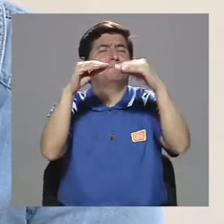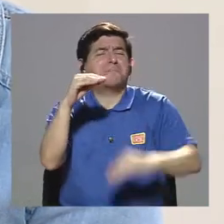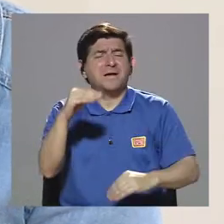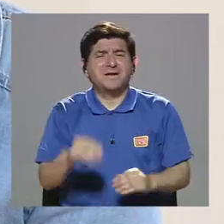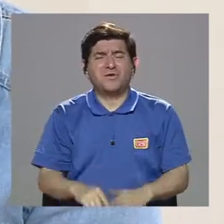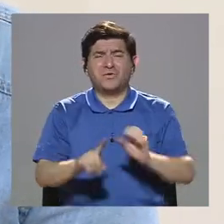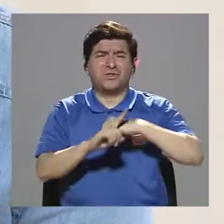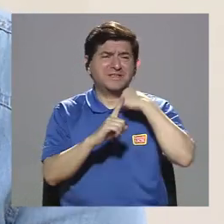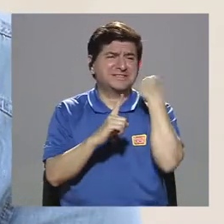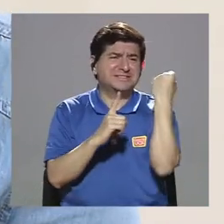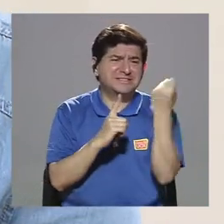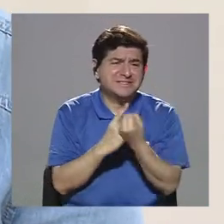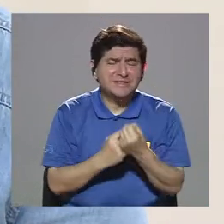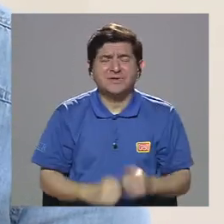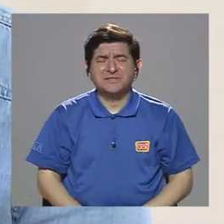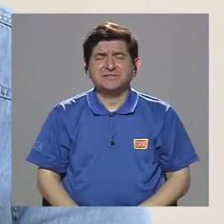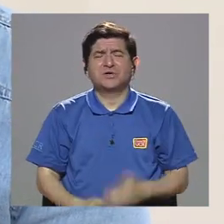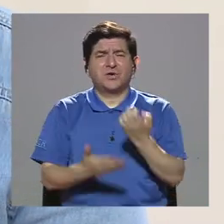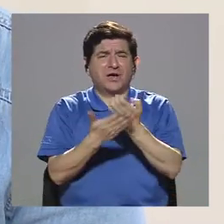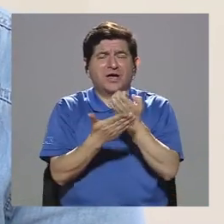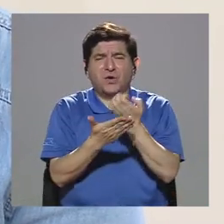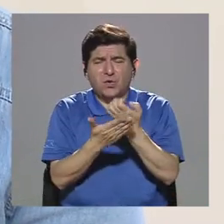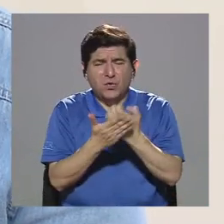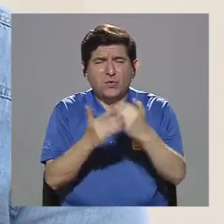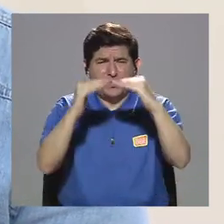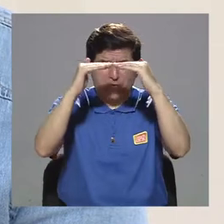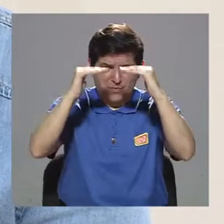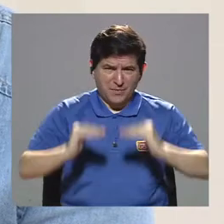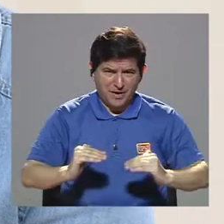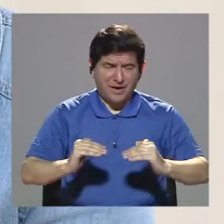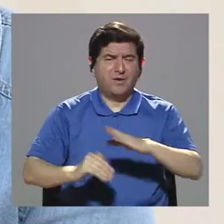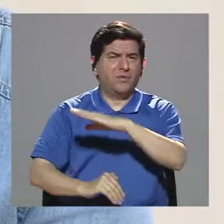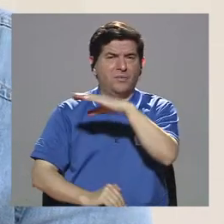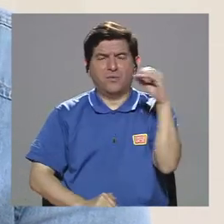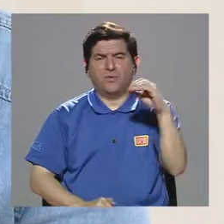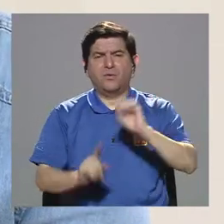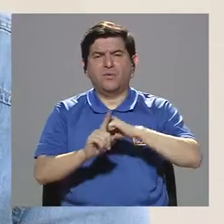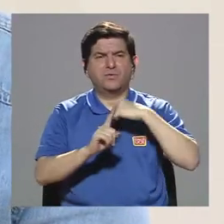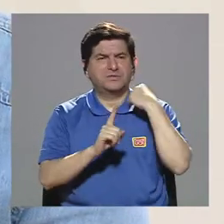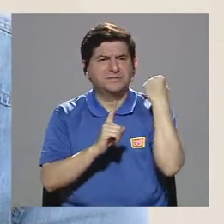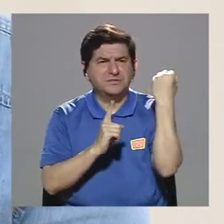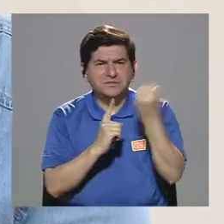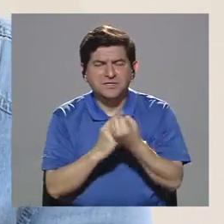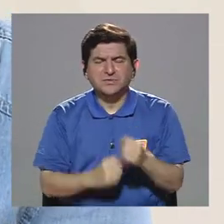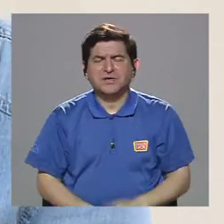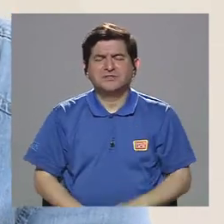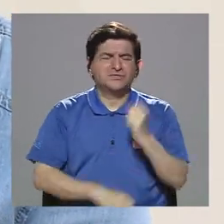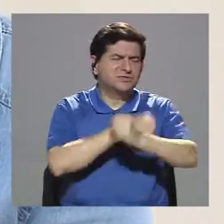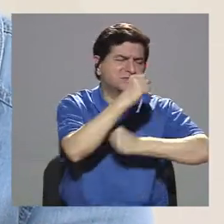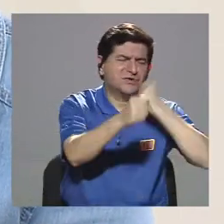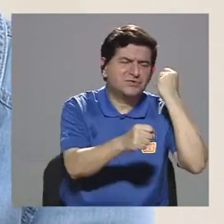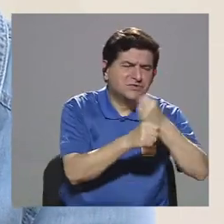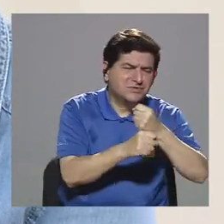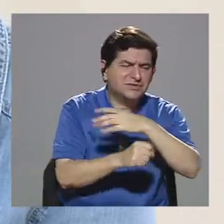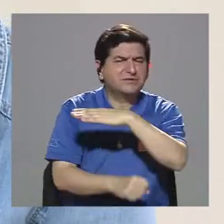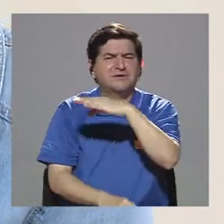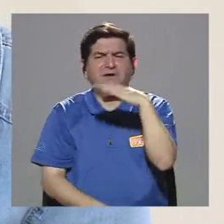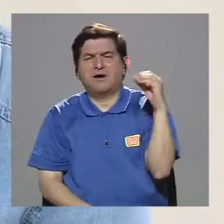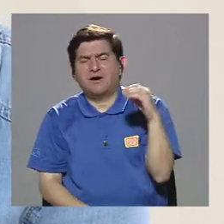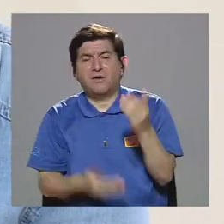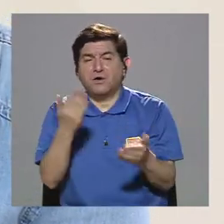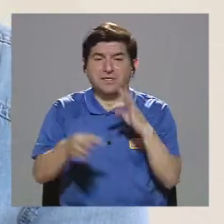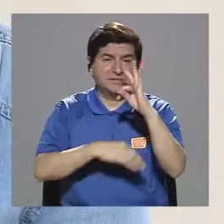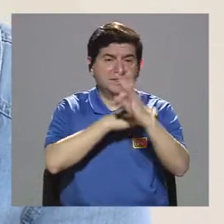condiciones de estratos socioeconómicos o bien por sus condiciones etarias o condiciones